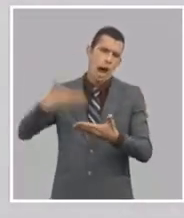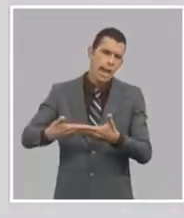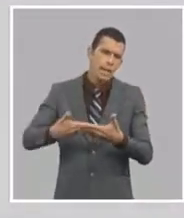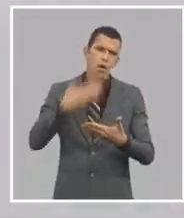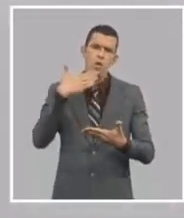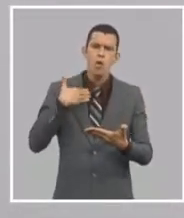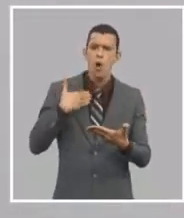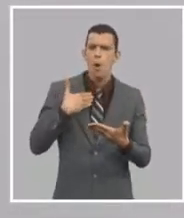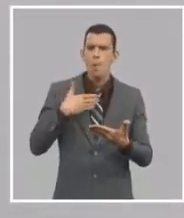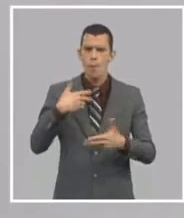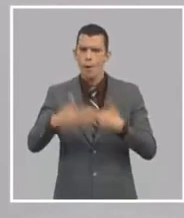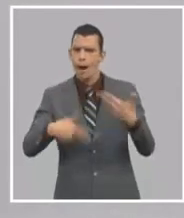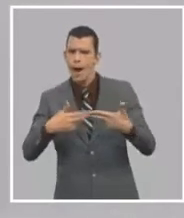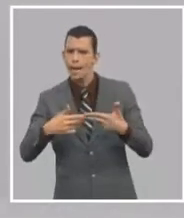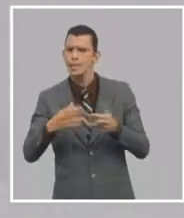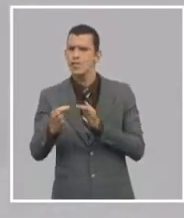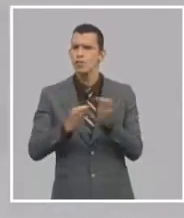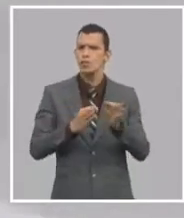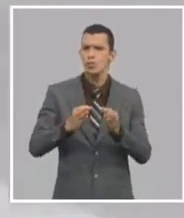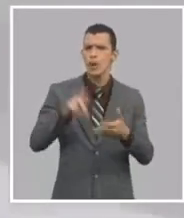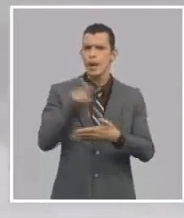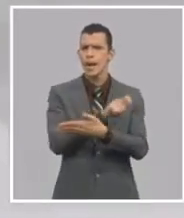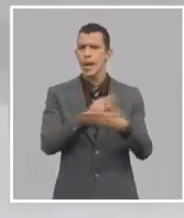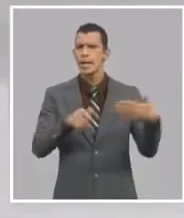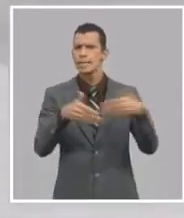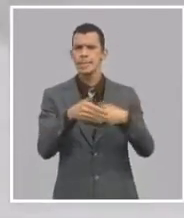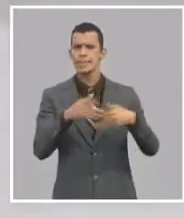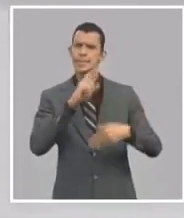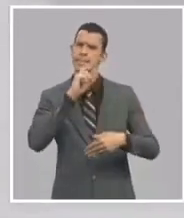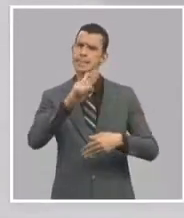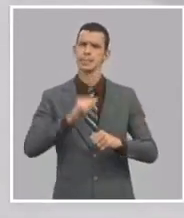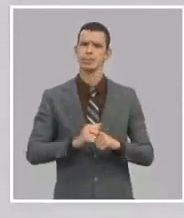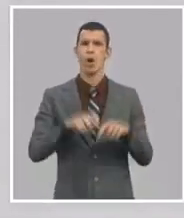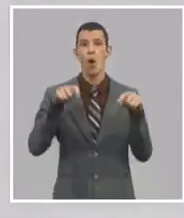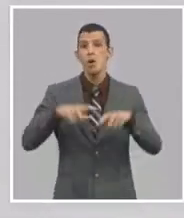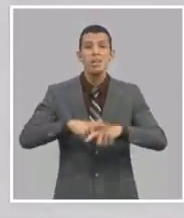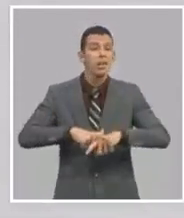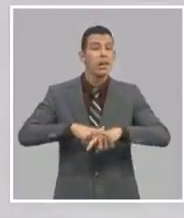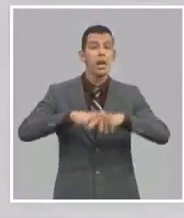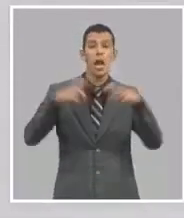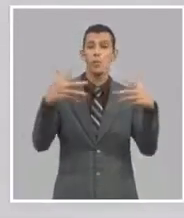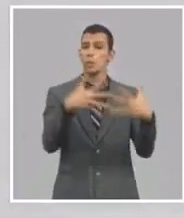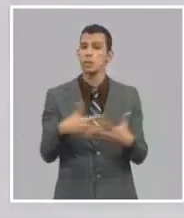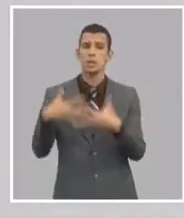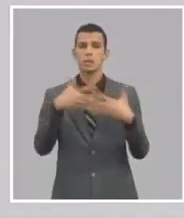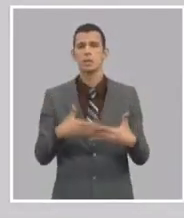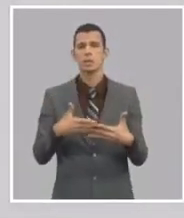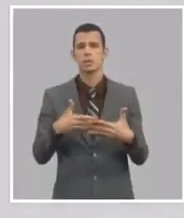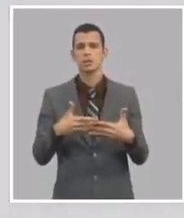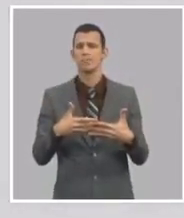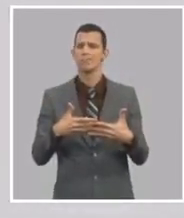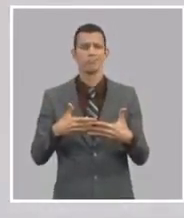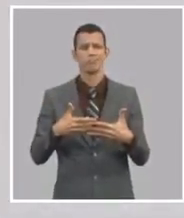tiene puntos similares. Puede que hoy, es muy posible, que hoy haya un récord de votación para los Estados Unidos.